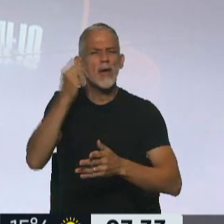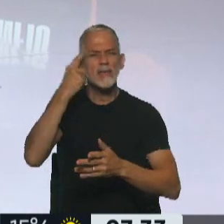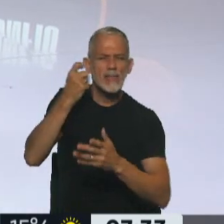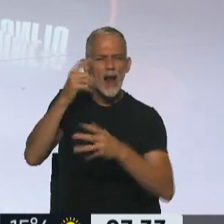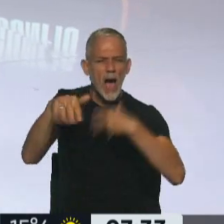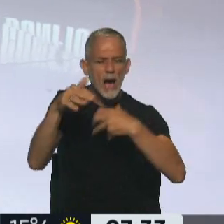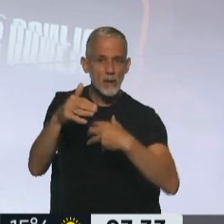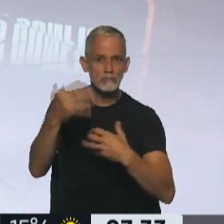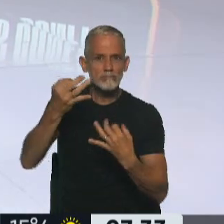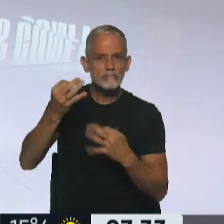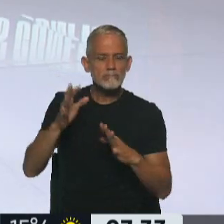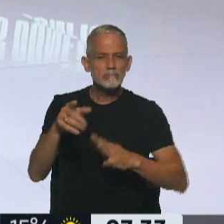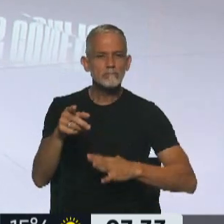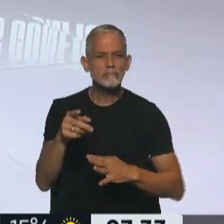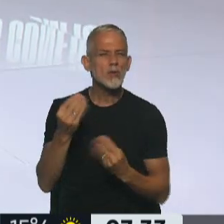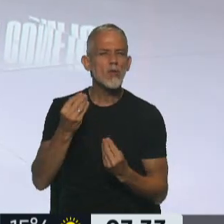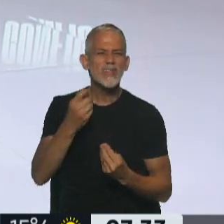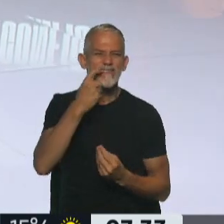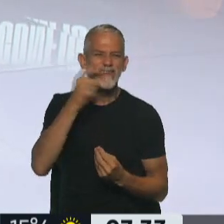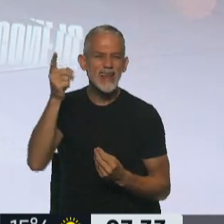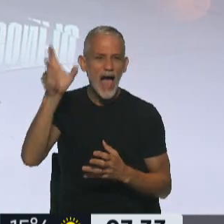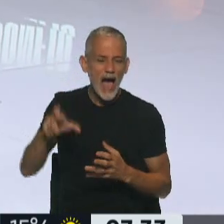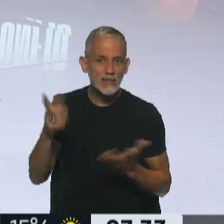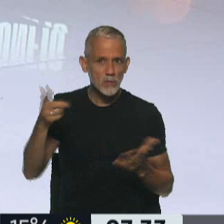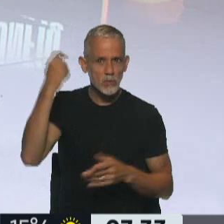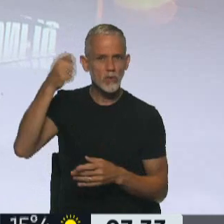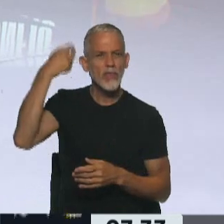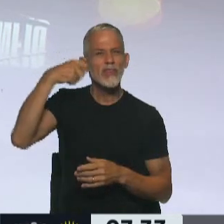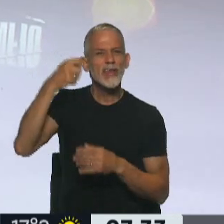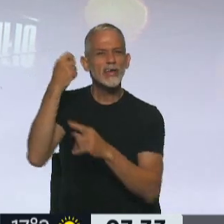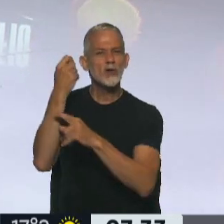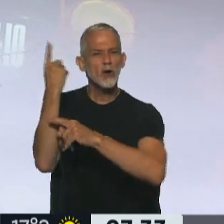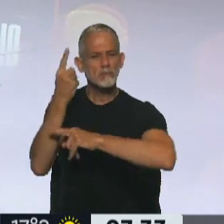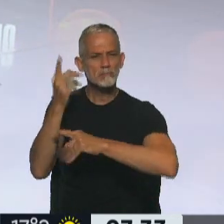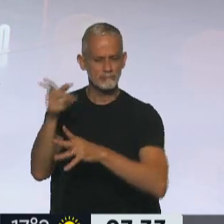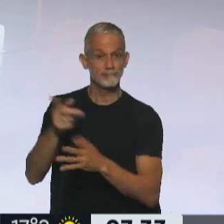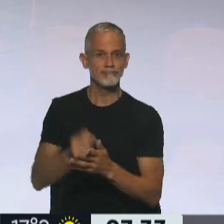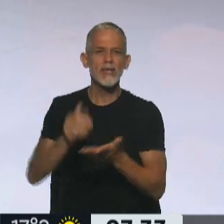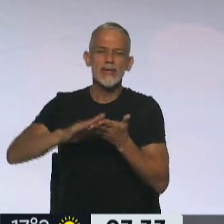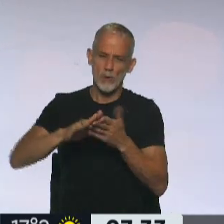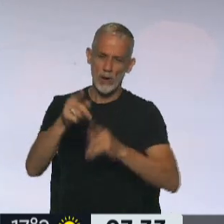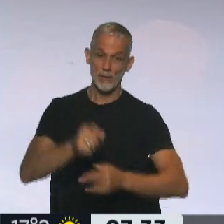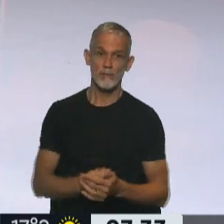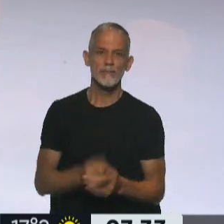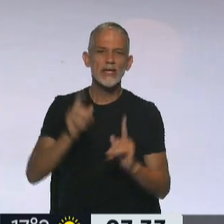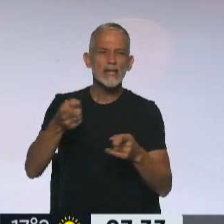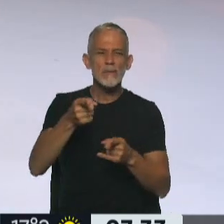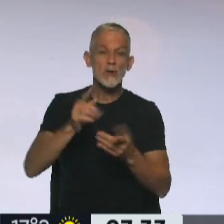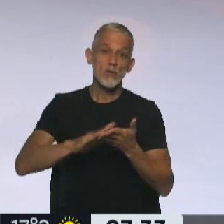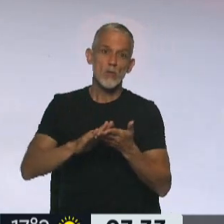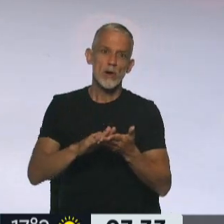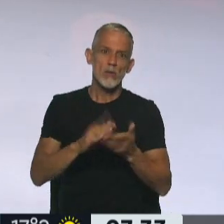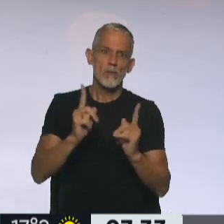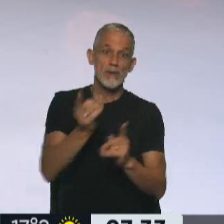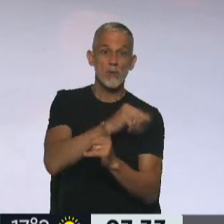muy particular que llega desde Finlandia y de un gran director como Aki Kaurismaki y un restreno. No solo hemos hablado de restrenos, pero en este caso,